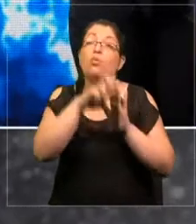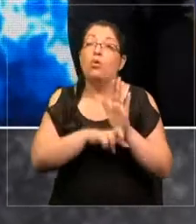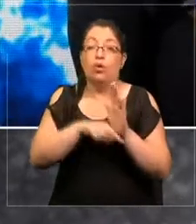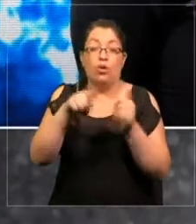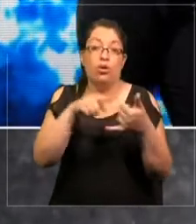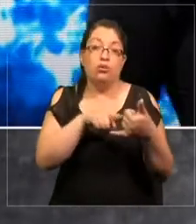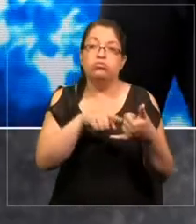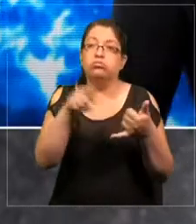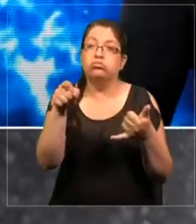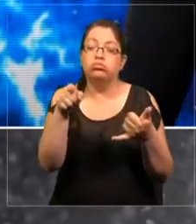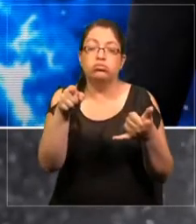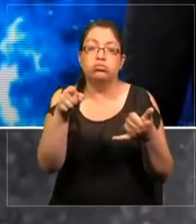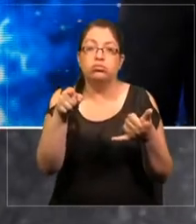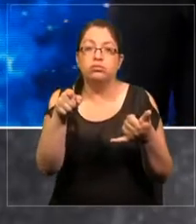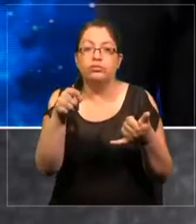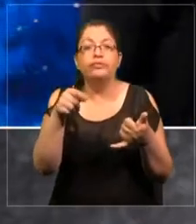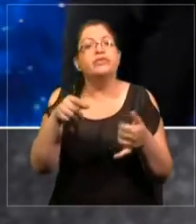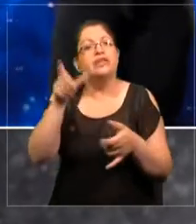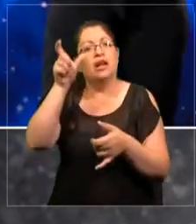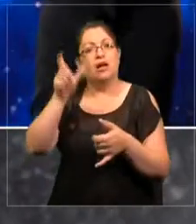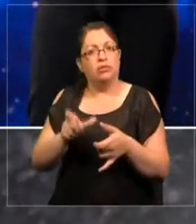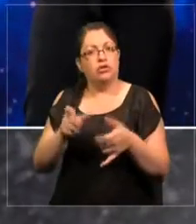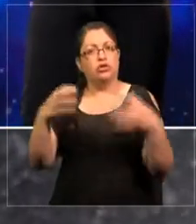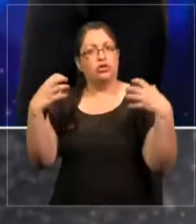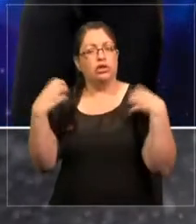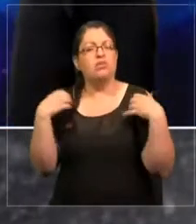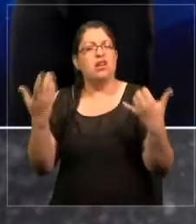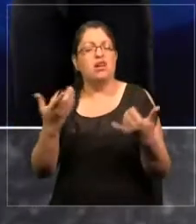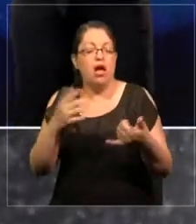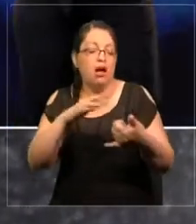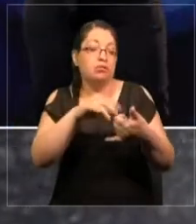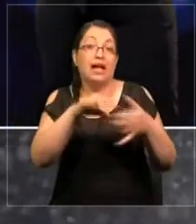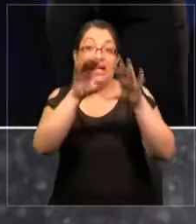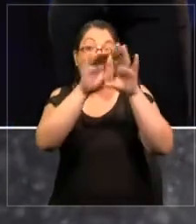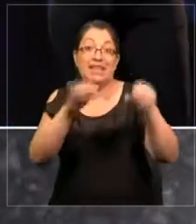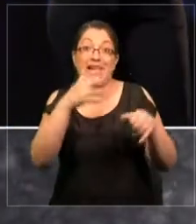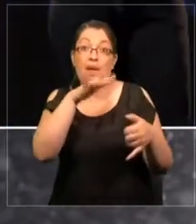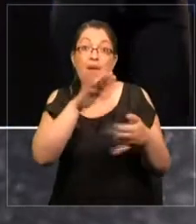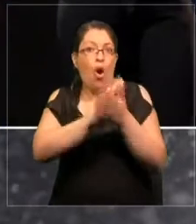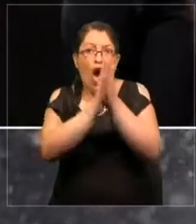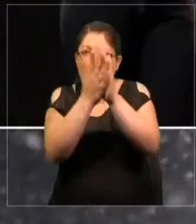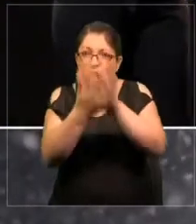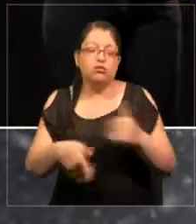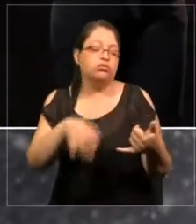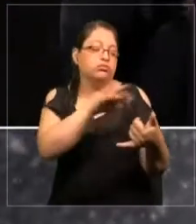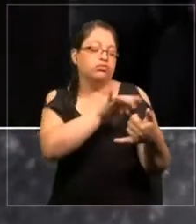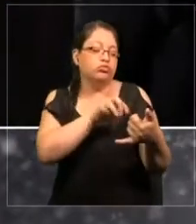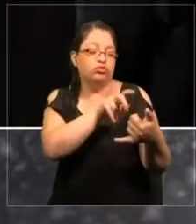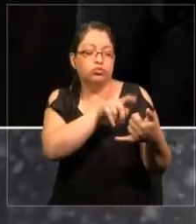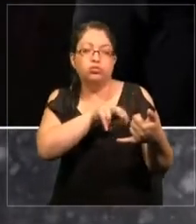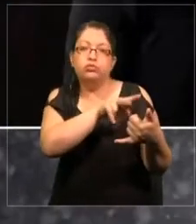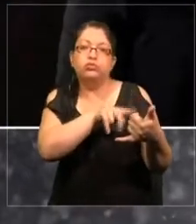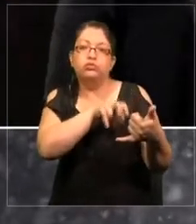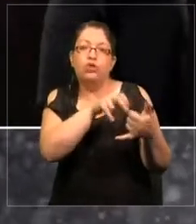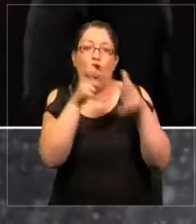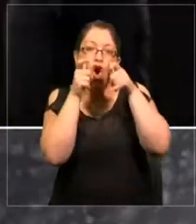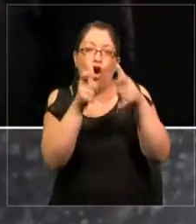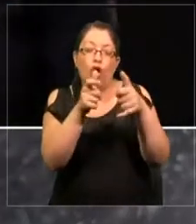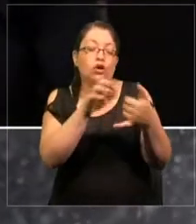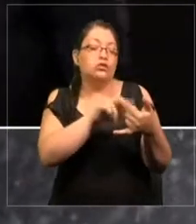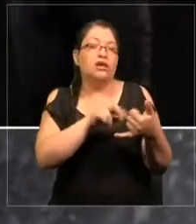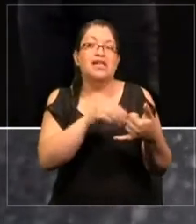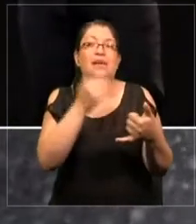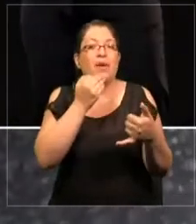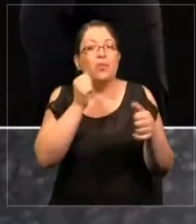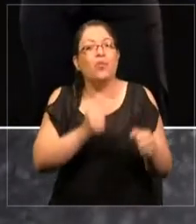de hecho, el operador puede operar el sistema de agua entero. También puede bloquear y